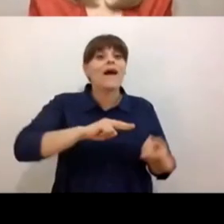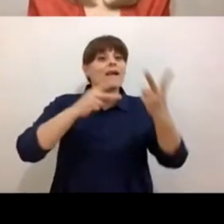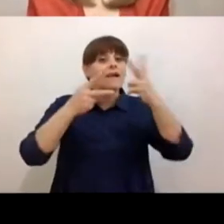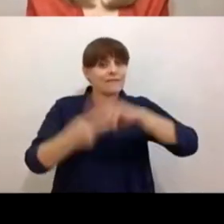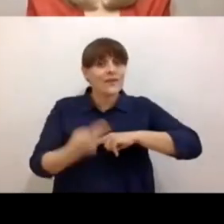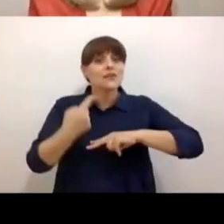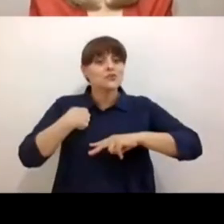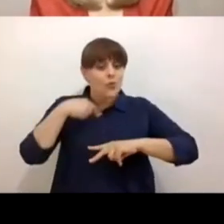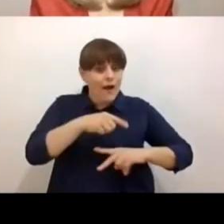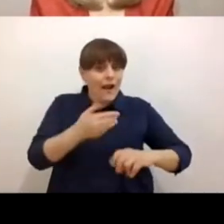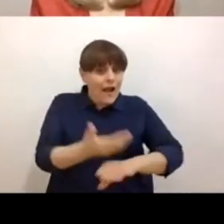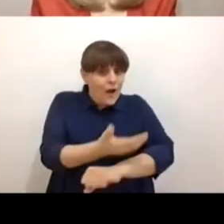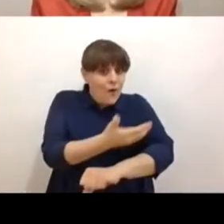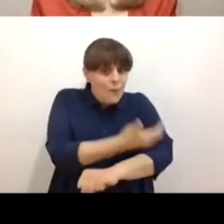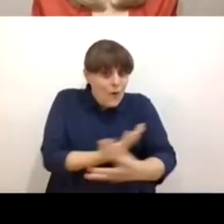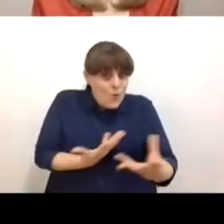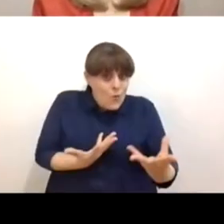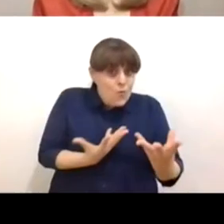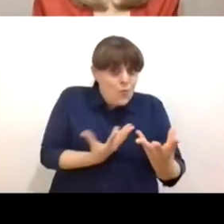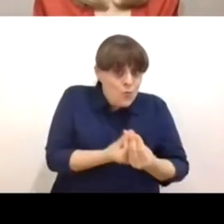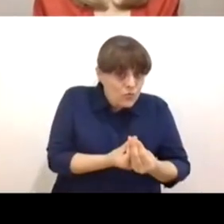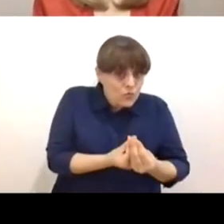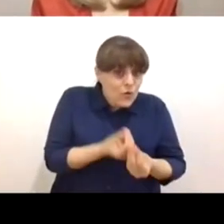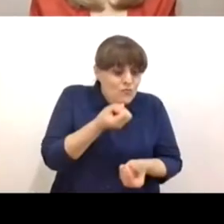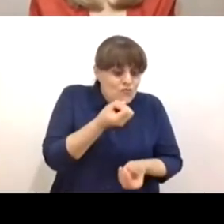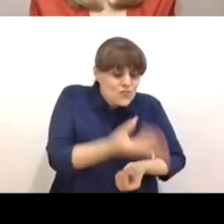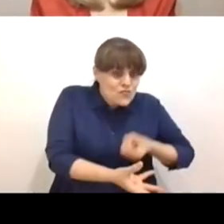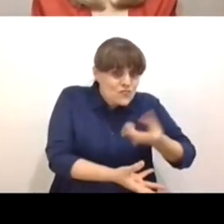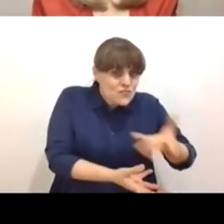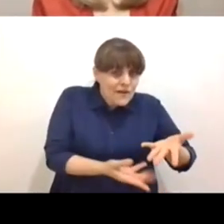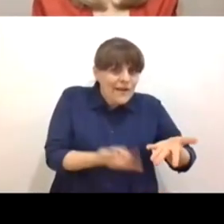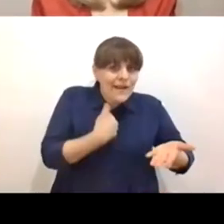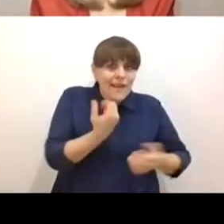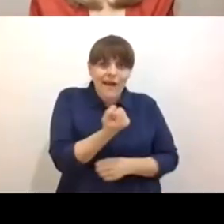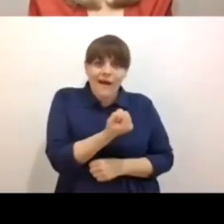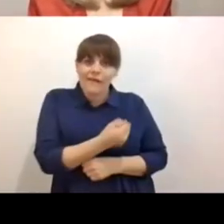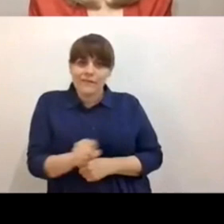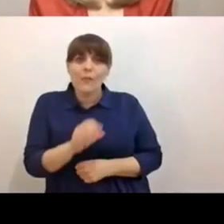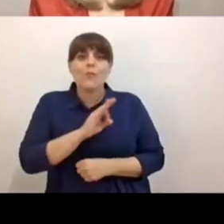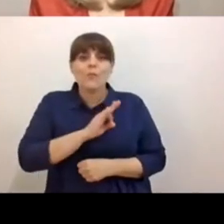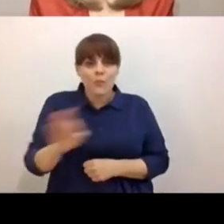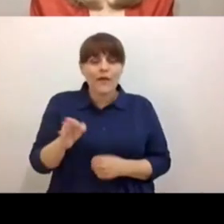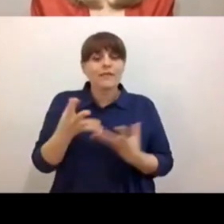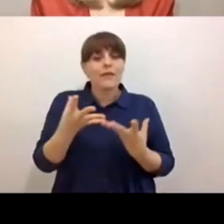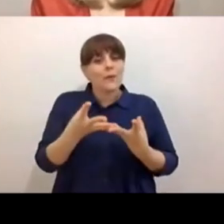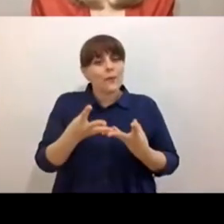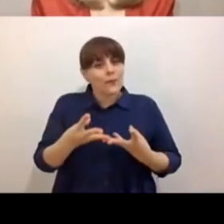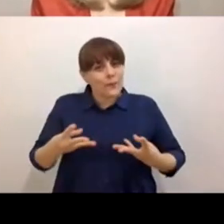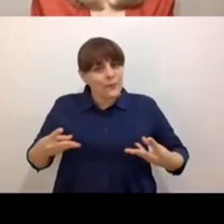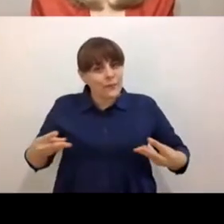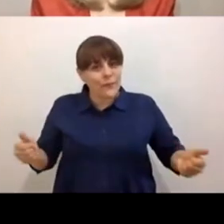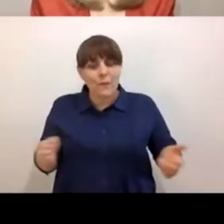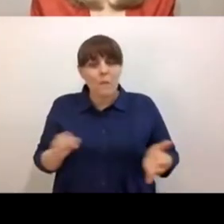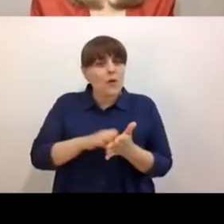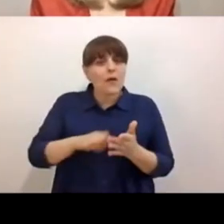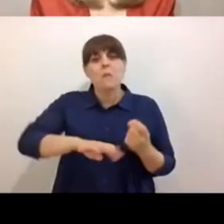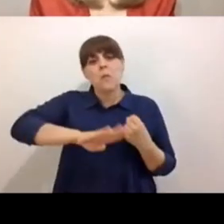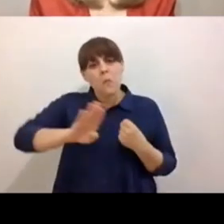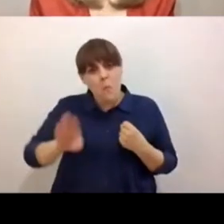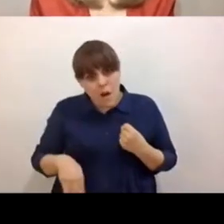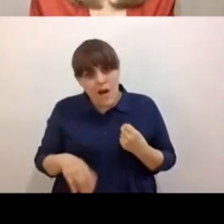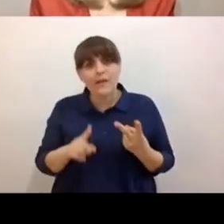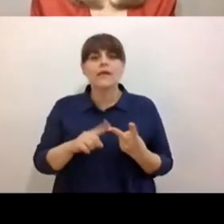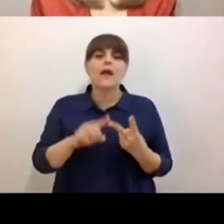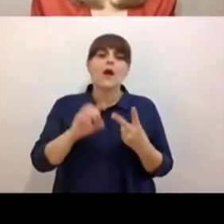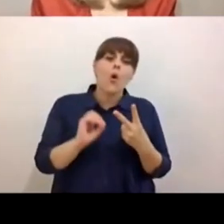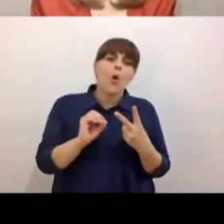el facilitar que ellos desarrollen estrategias para poder lidiar con ello. Con una muerte, por ejemplo, pero con las pérdidas